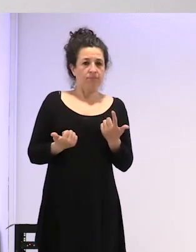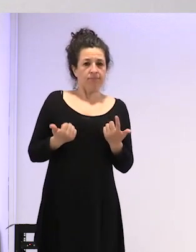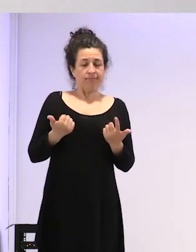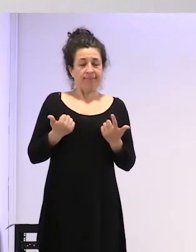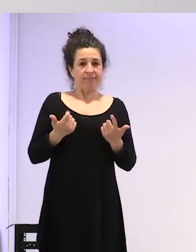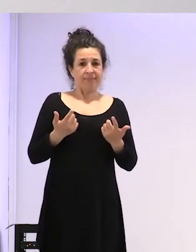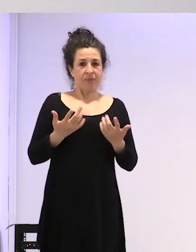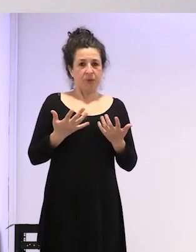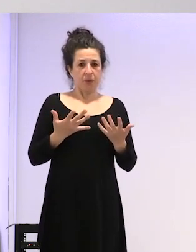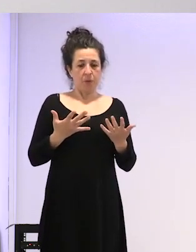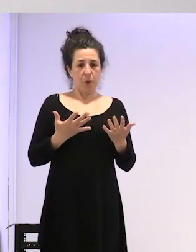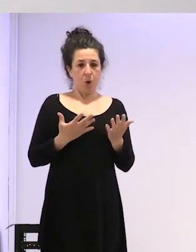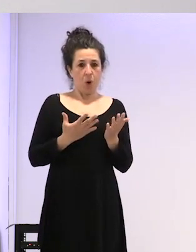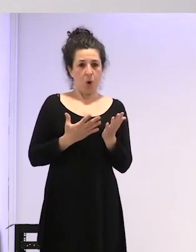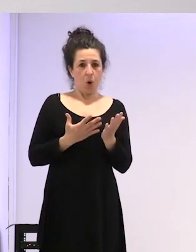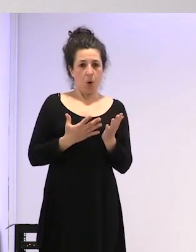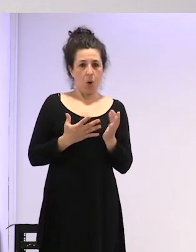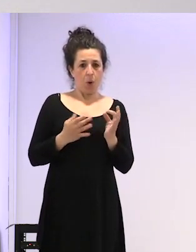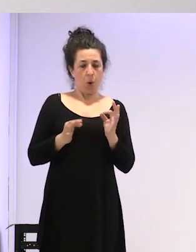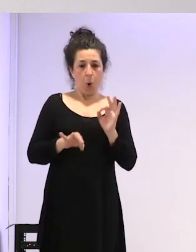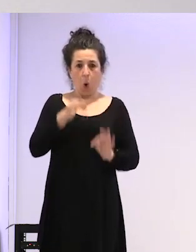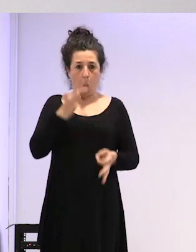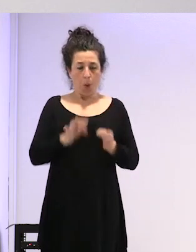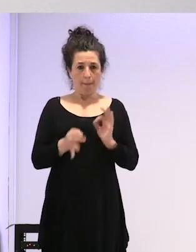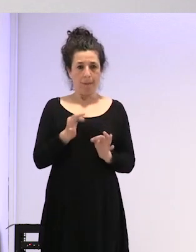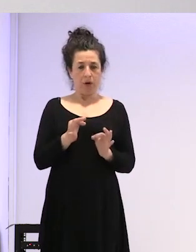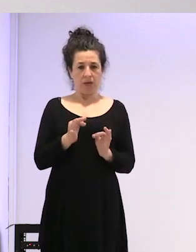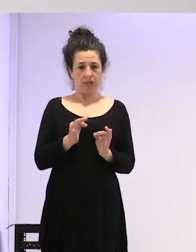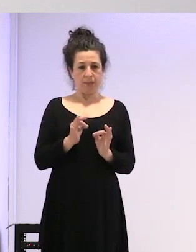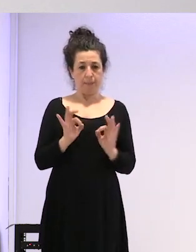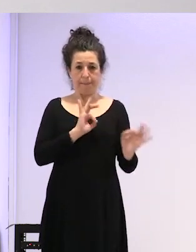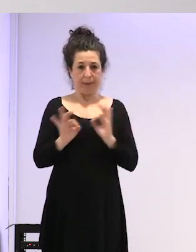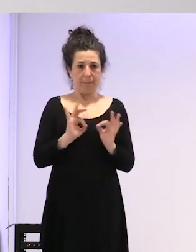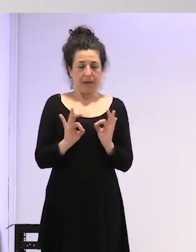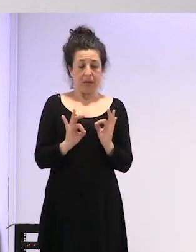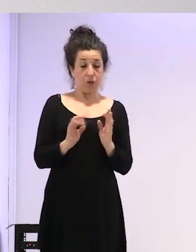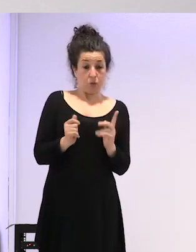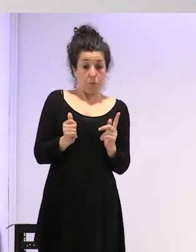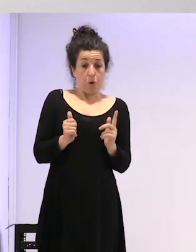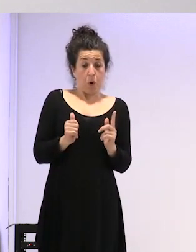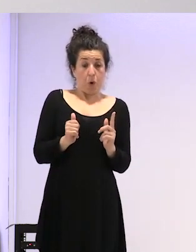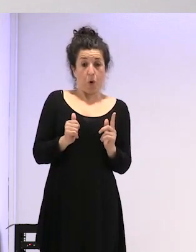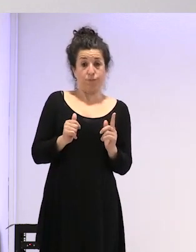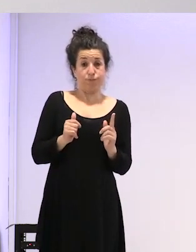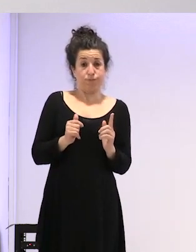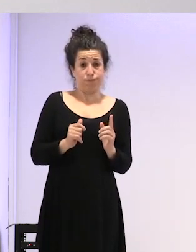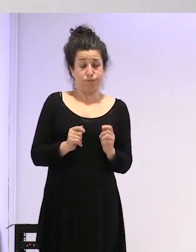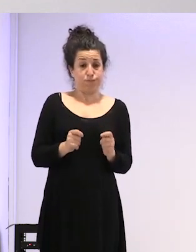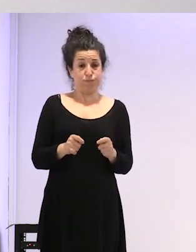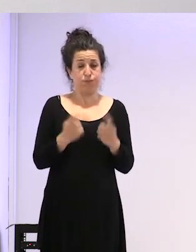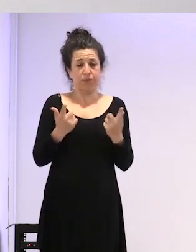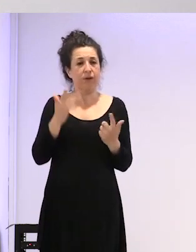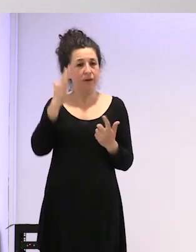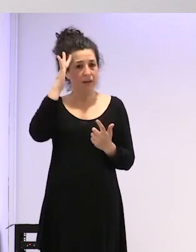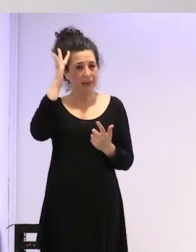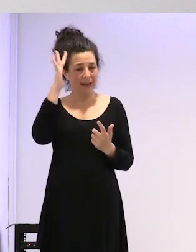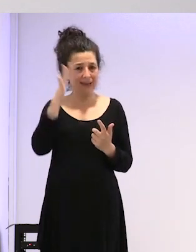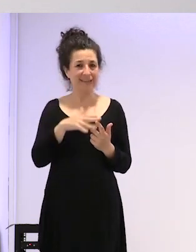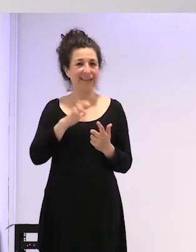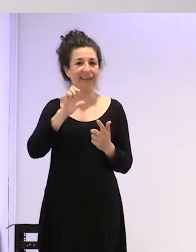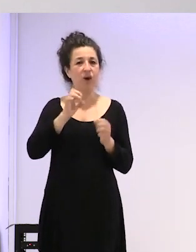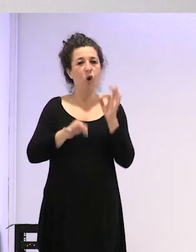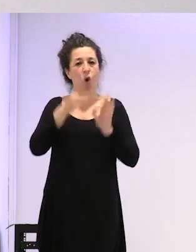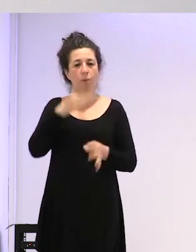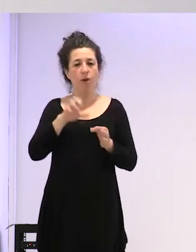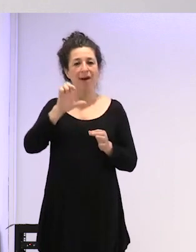las posibilidades de los preparados hormonales o sea si una persona quiere tomar preparados de estrógenos por